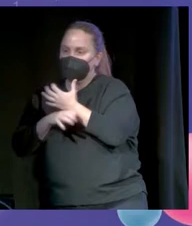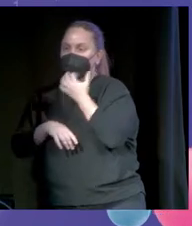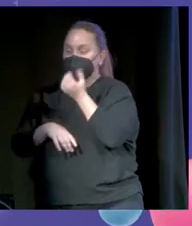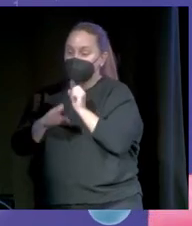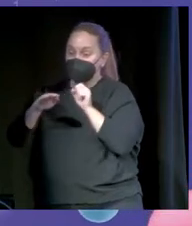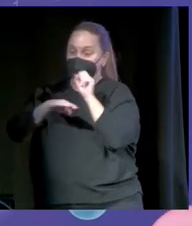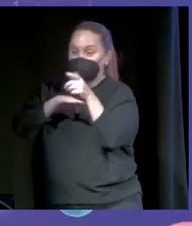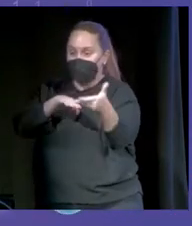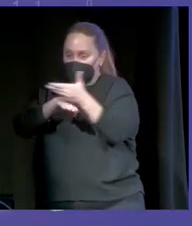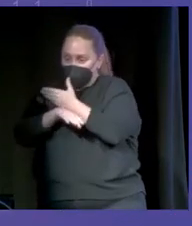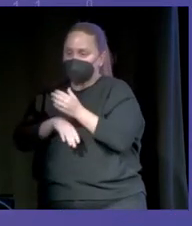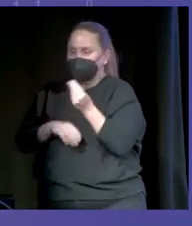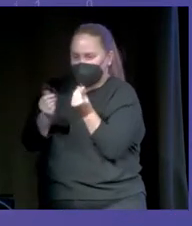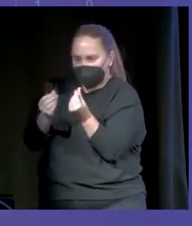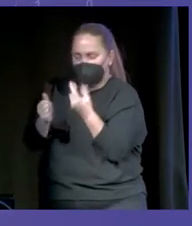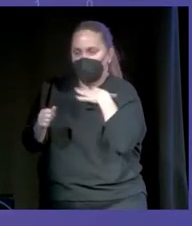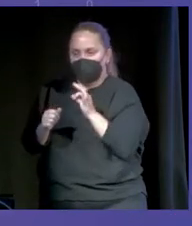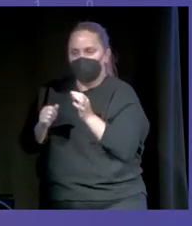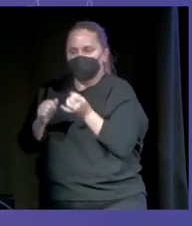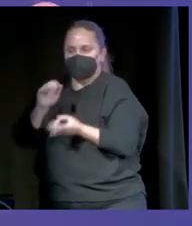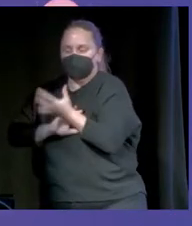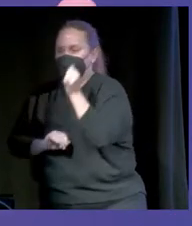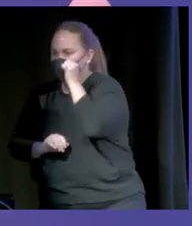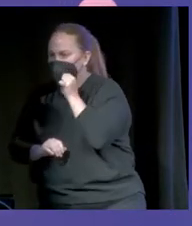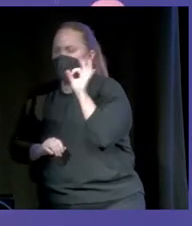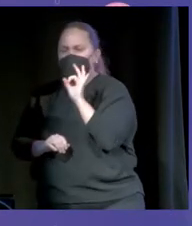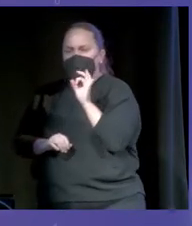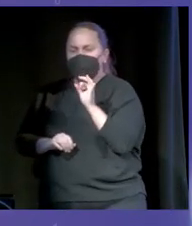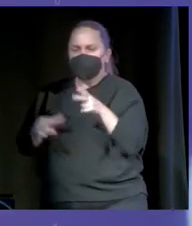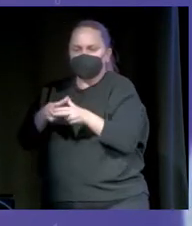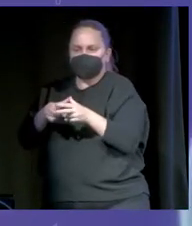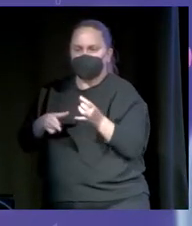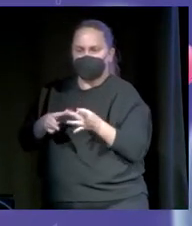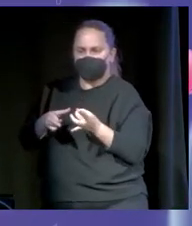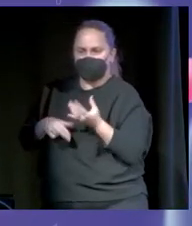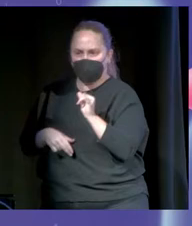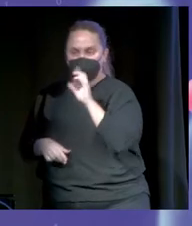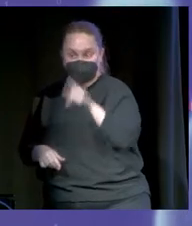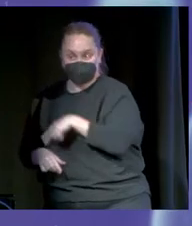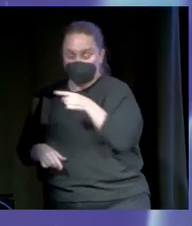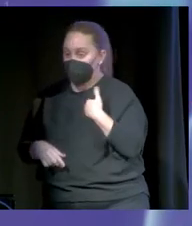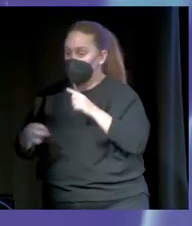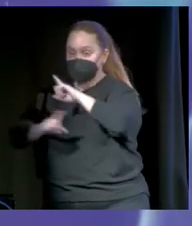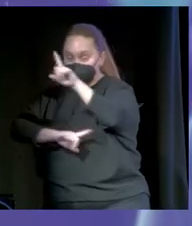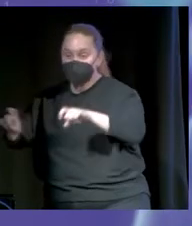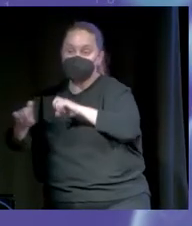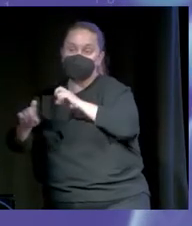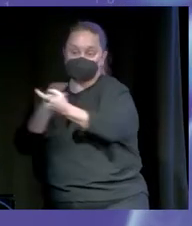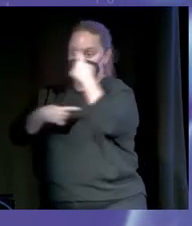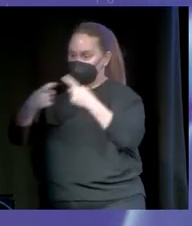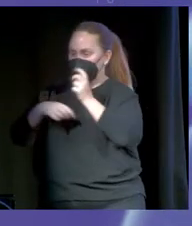el otro día. Si existen o no existen los pedos vaginales. He contestado preguntas de todo tipo. Y siempre las intento contestar de